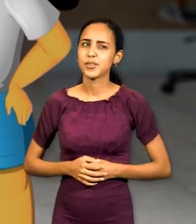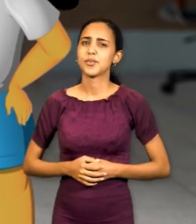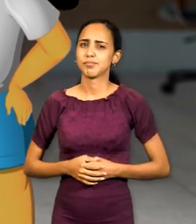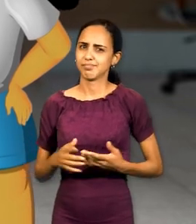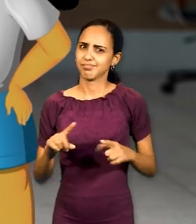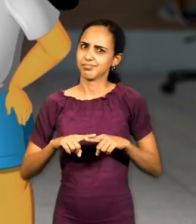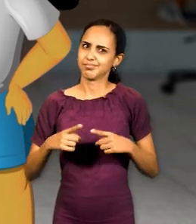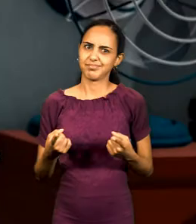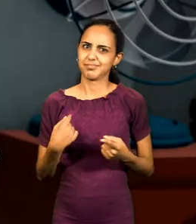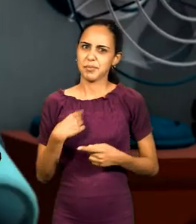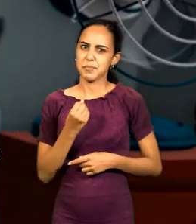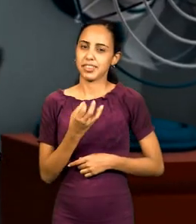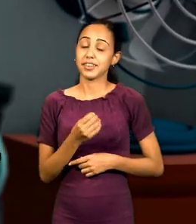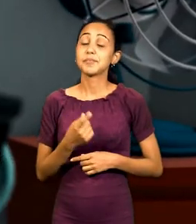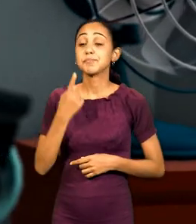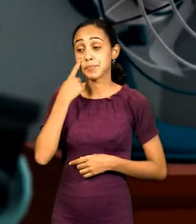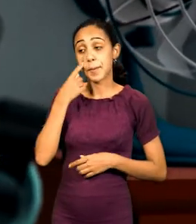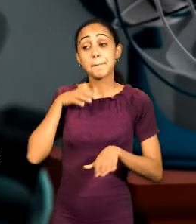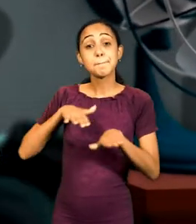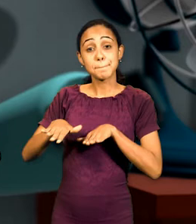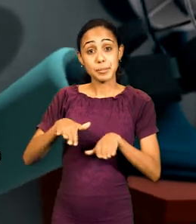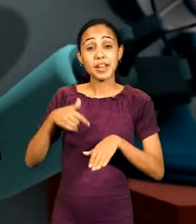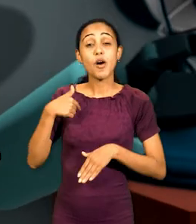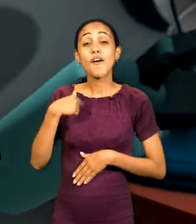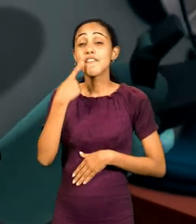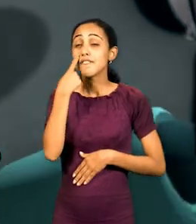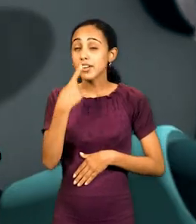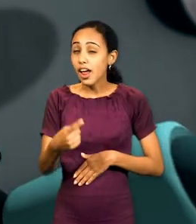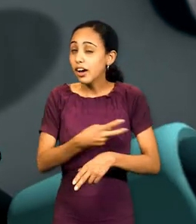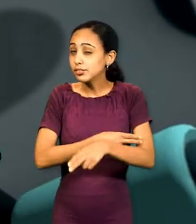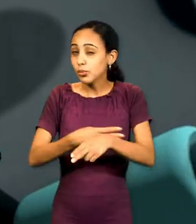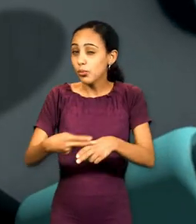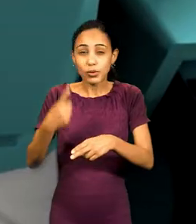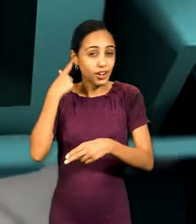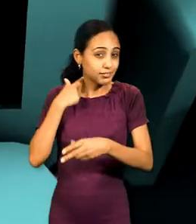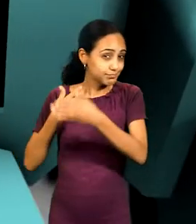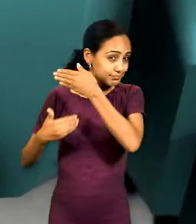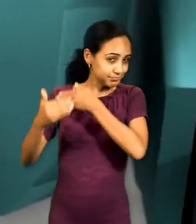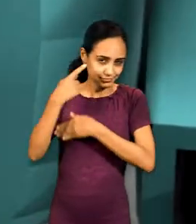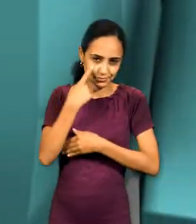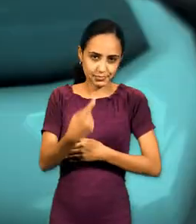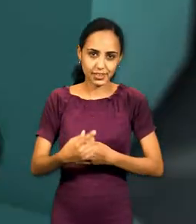Tremendo paquete. Pues, prepárate. Darás un viaje increíble.